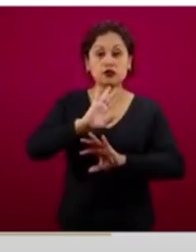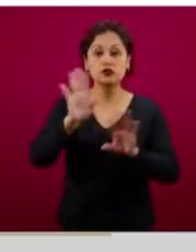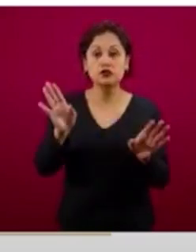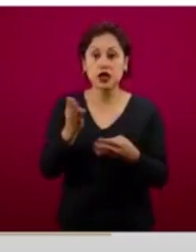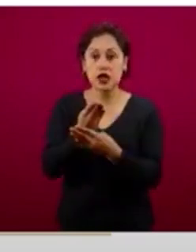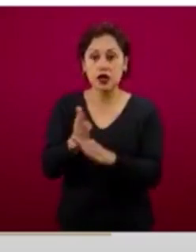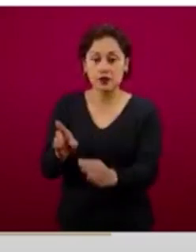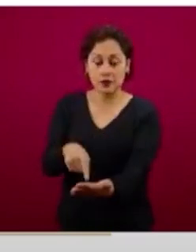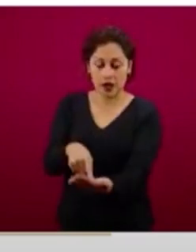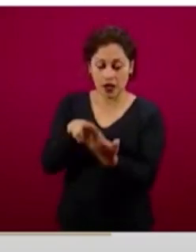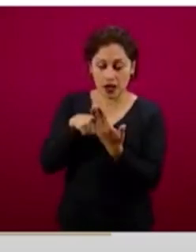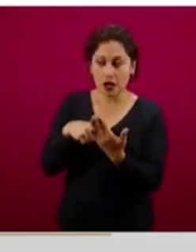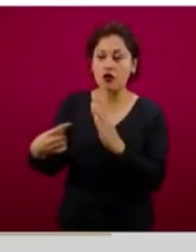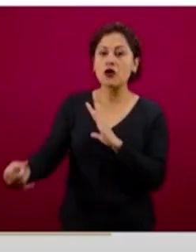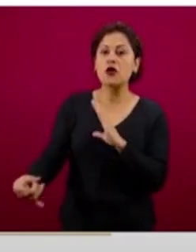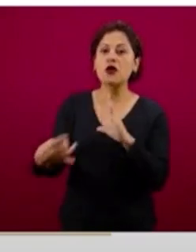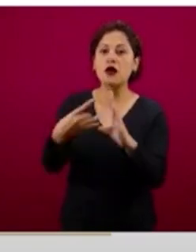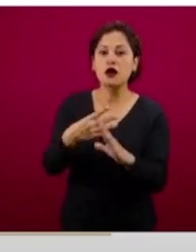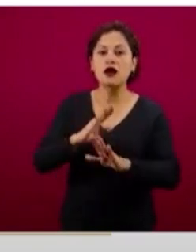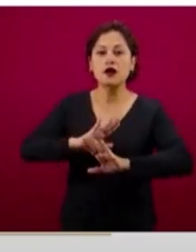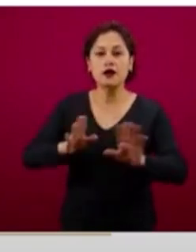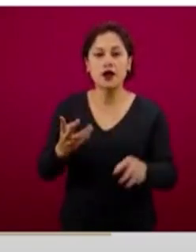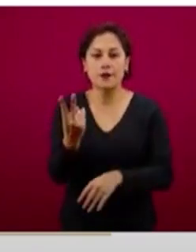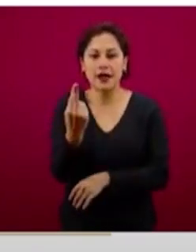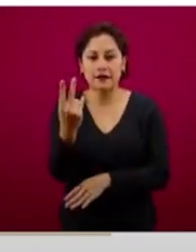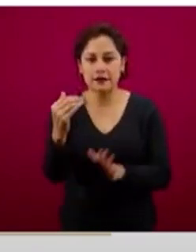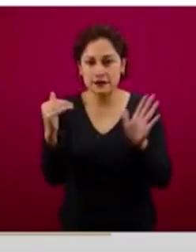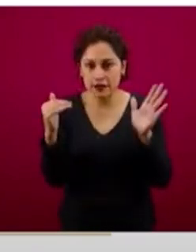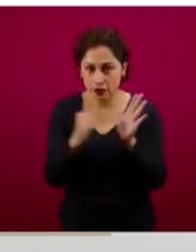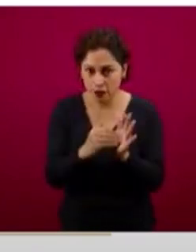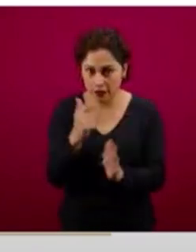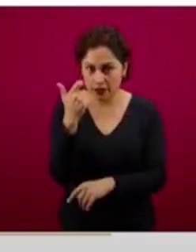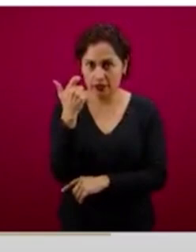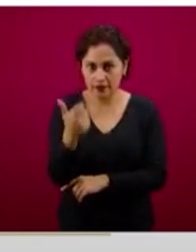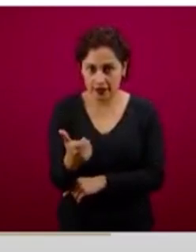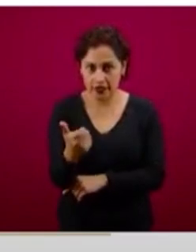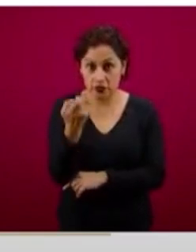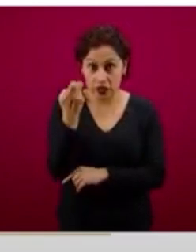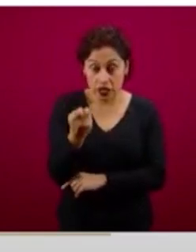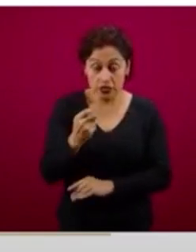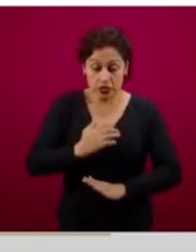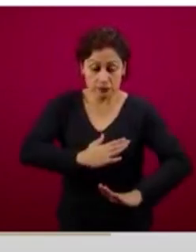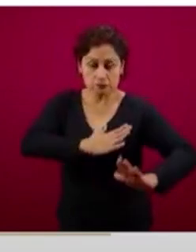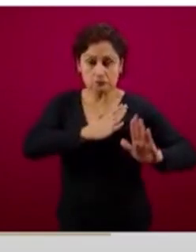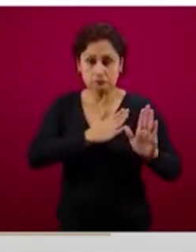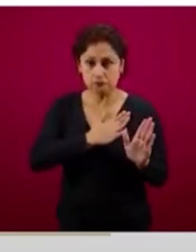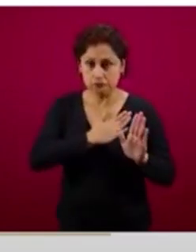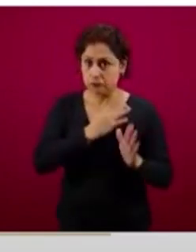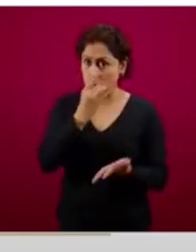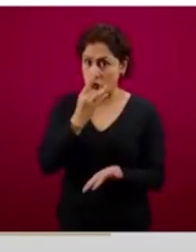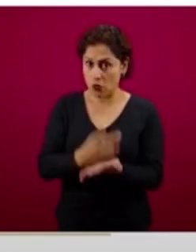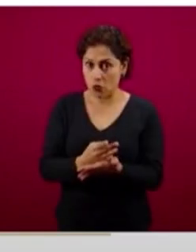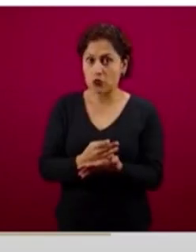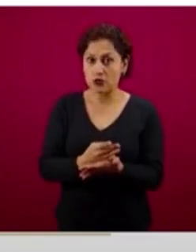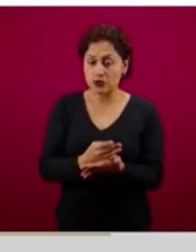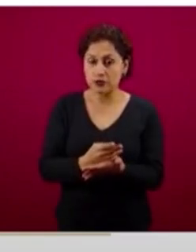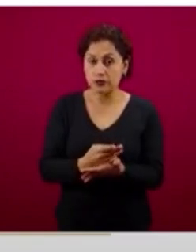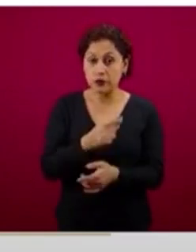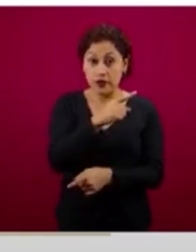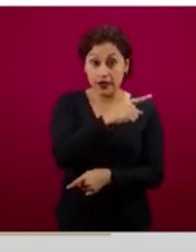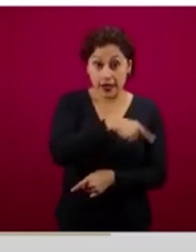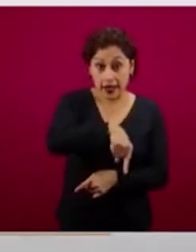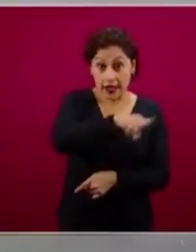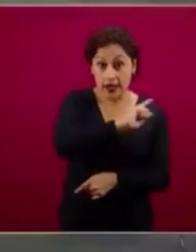depósito de 25 mil pesos, el crédito solidario a la palabra, 25 mil pesos que son pagaderos a partir